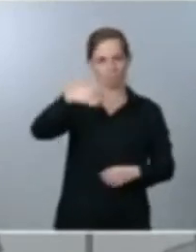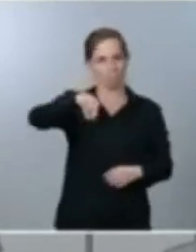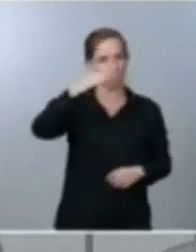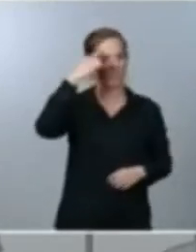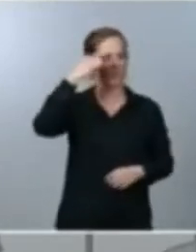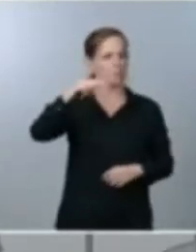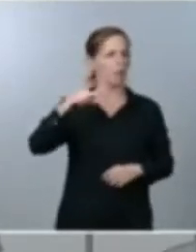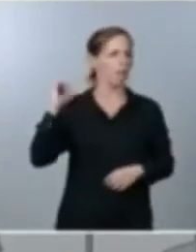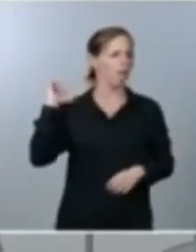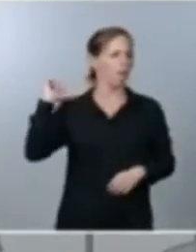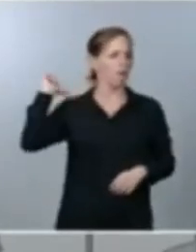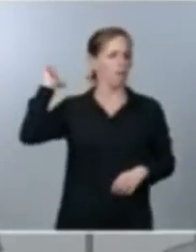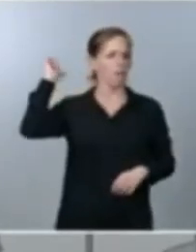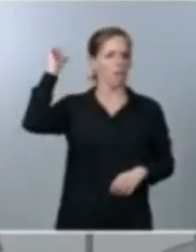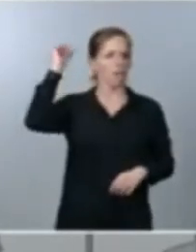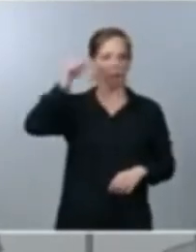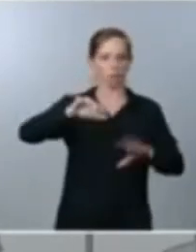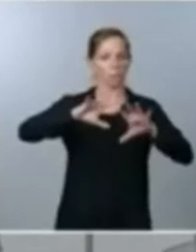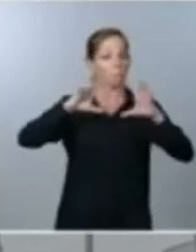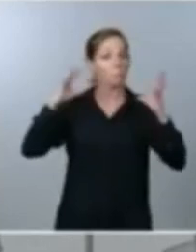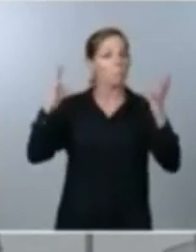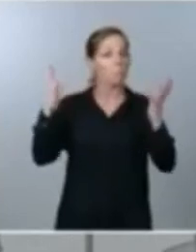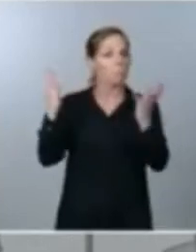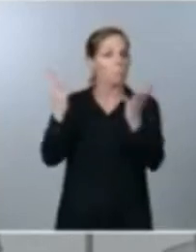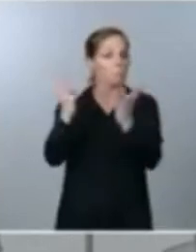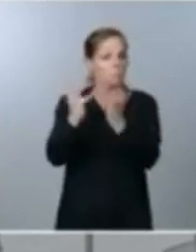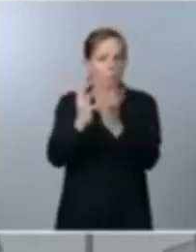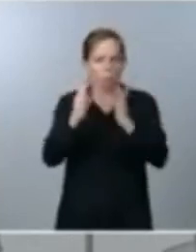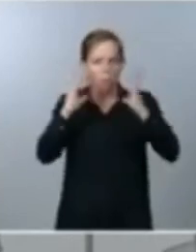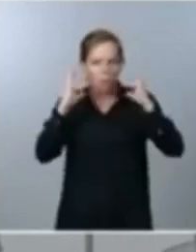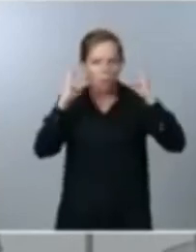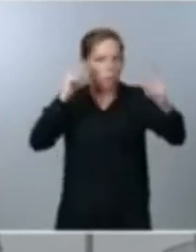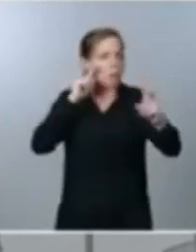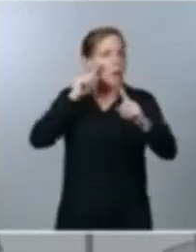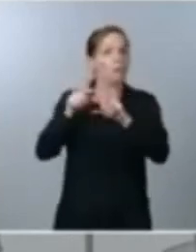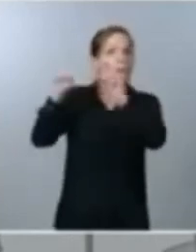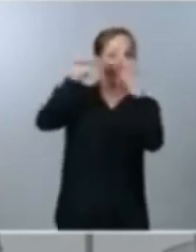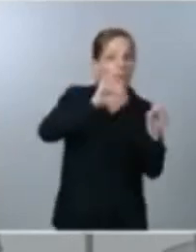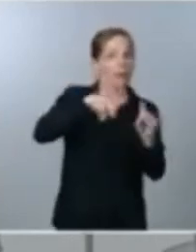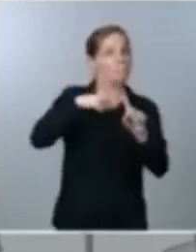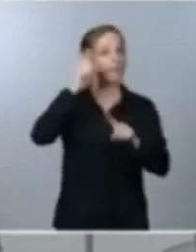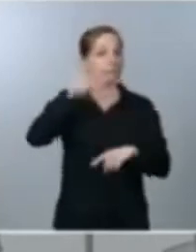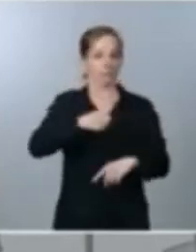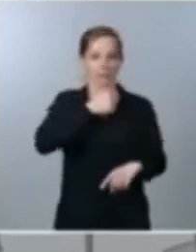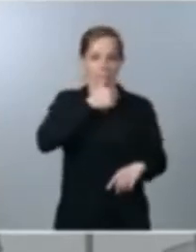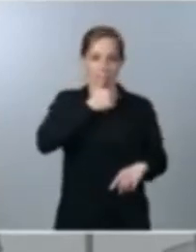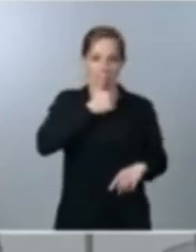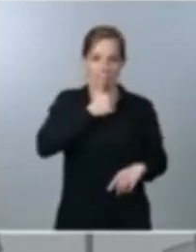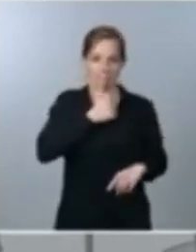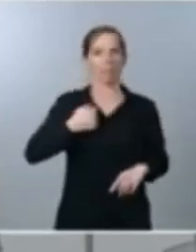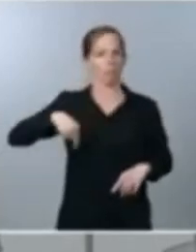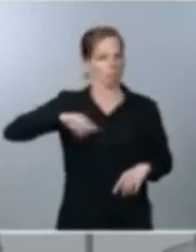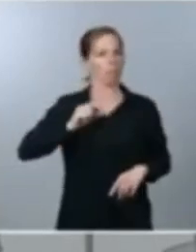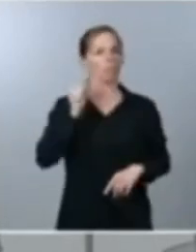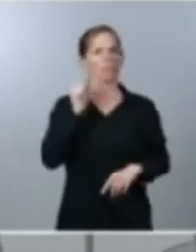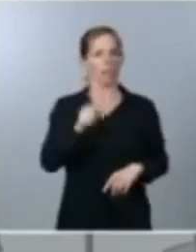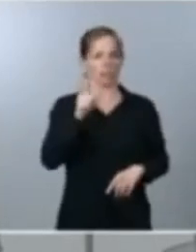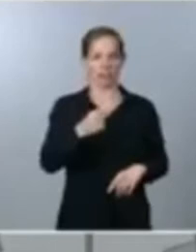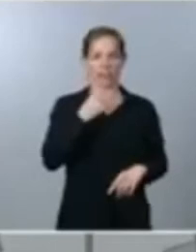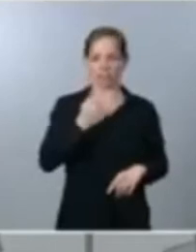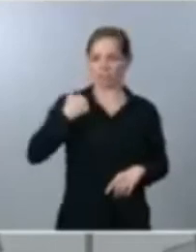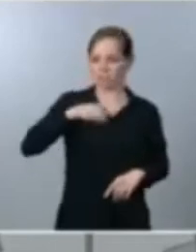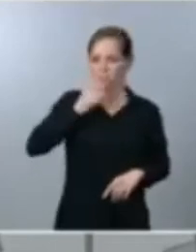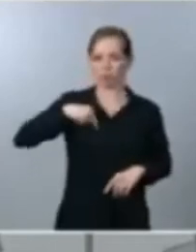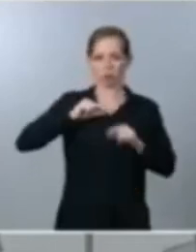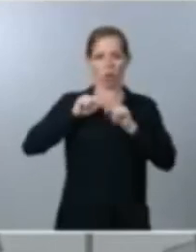entero puso sus esfuerzos en defenderse y en resistir lo hemos dicho en muchas ocasiones nos enfrentamos al virus con los medios con los conocimientos